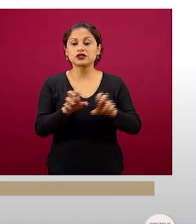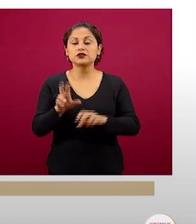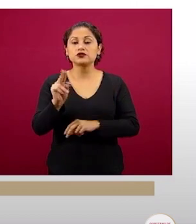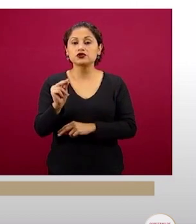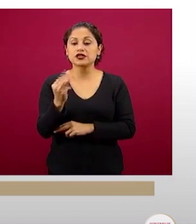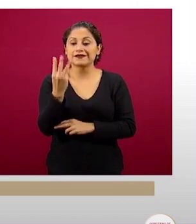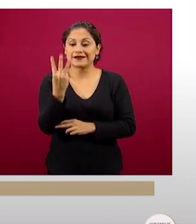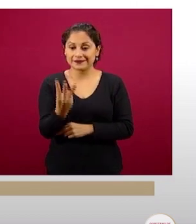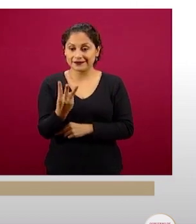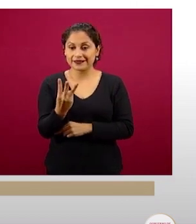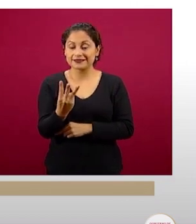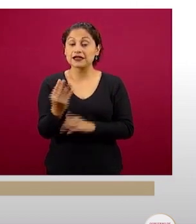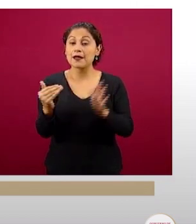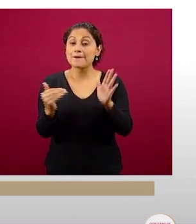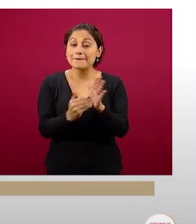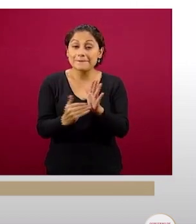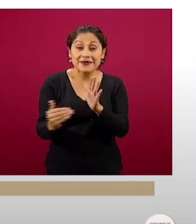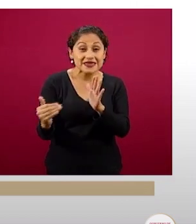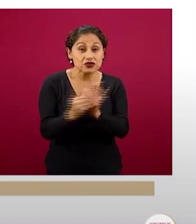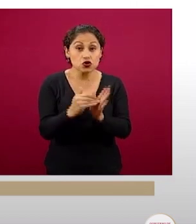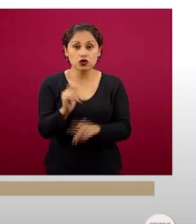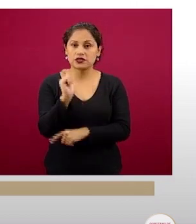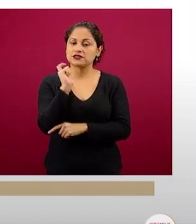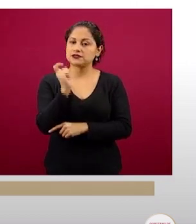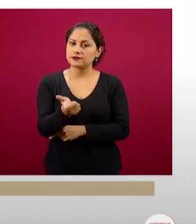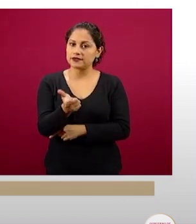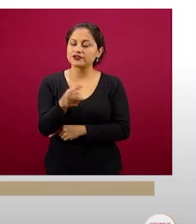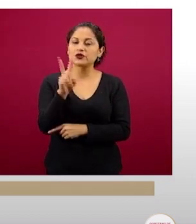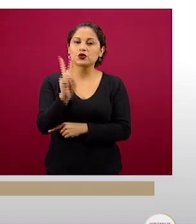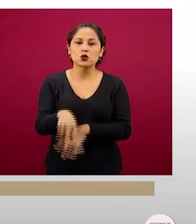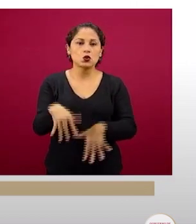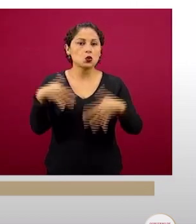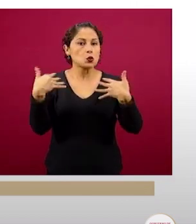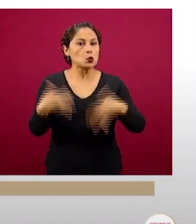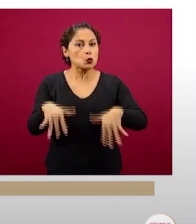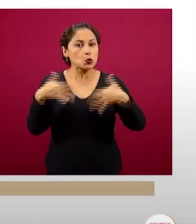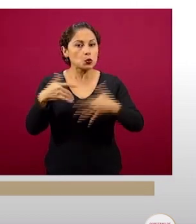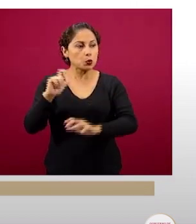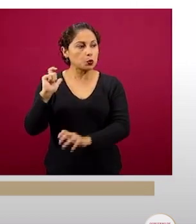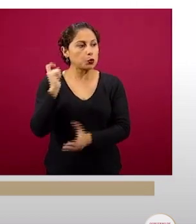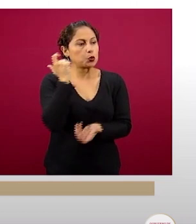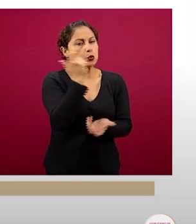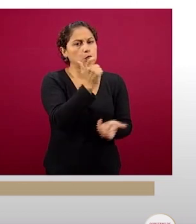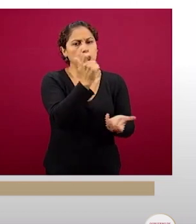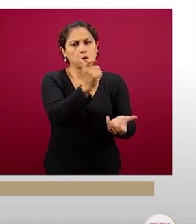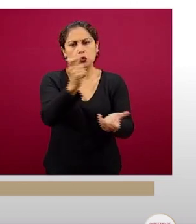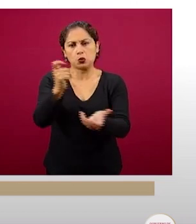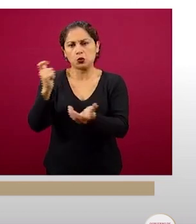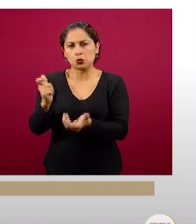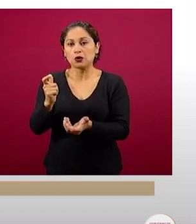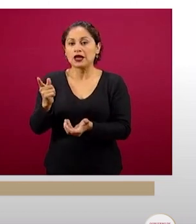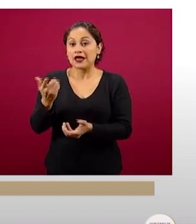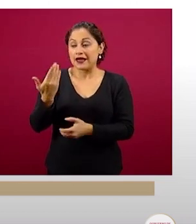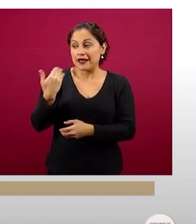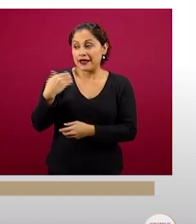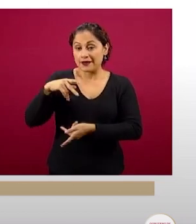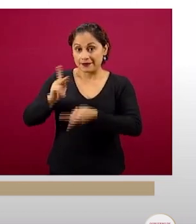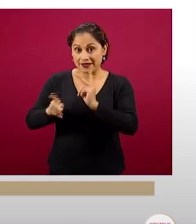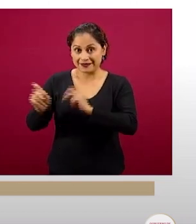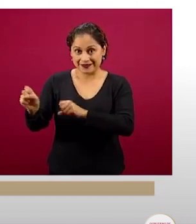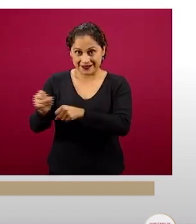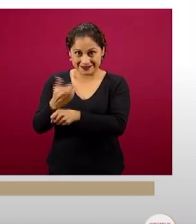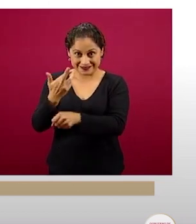millones de pesos, es una cantidad importantísima de recursos, platicamos con la secretaria de